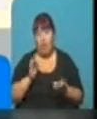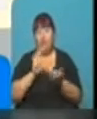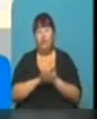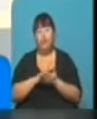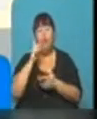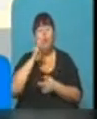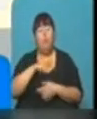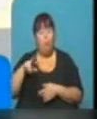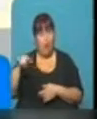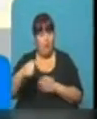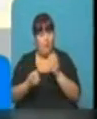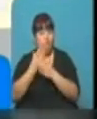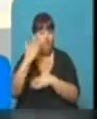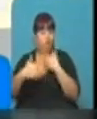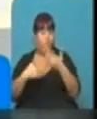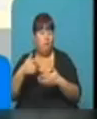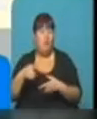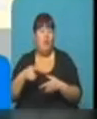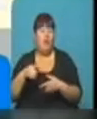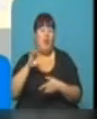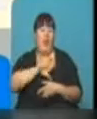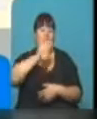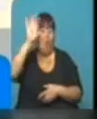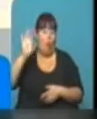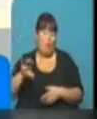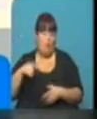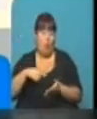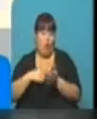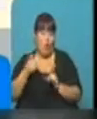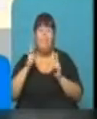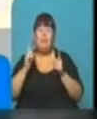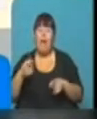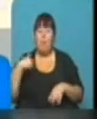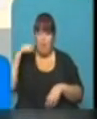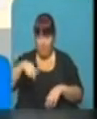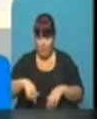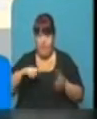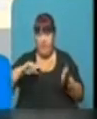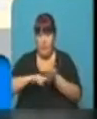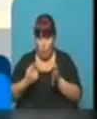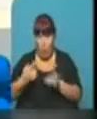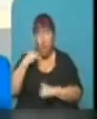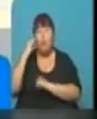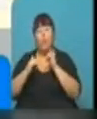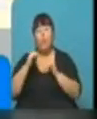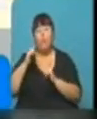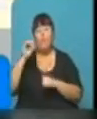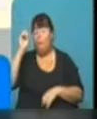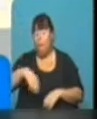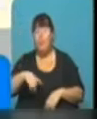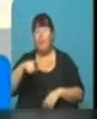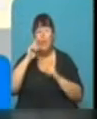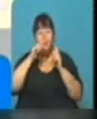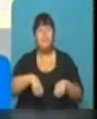estas muestras que se van desarrollando en el interior de la provincia, estuvimos aquí en nuestra ciudad, contamos con la visita